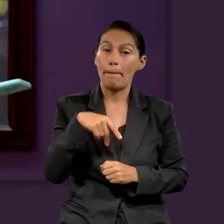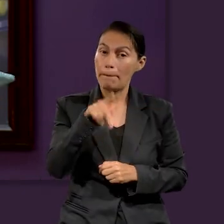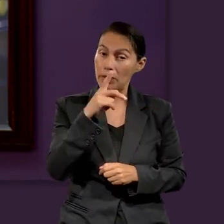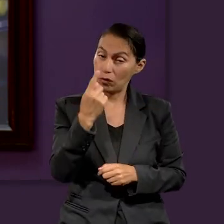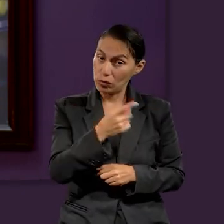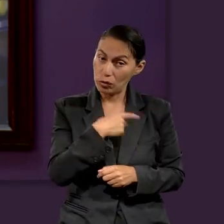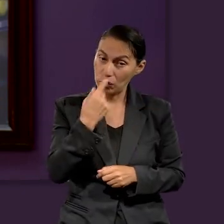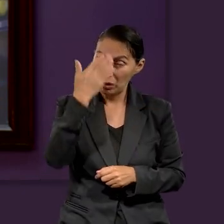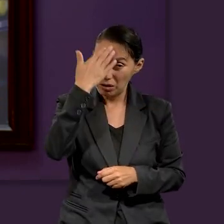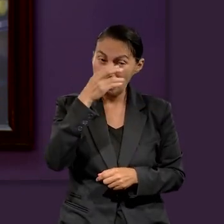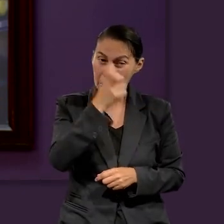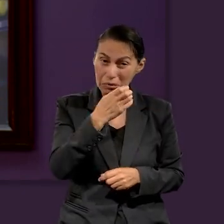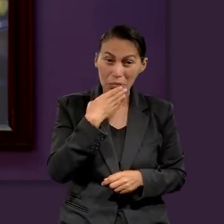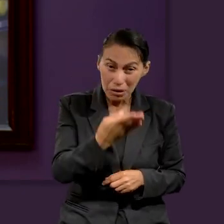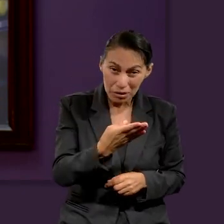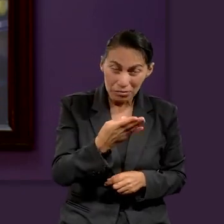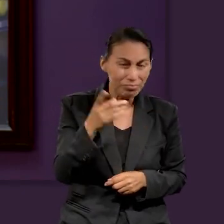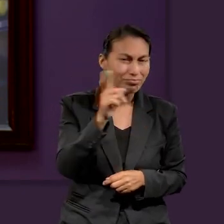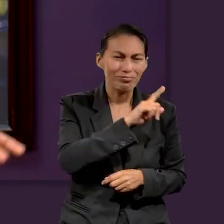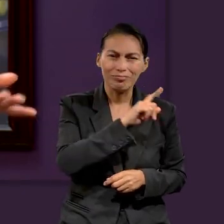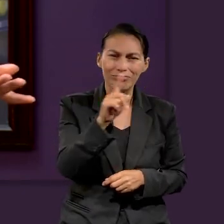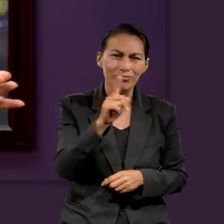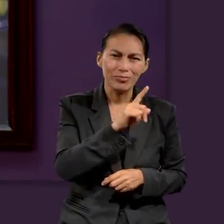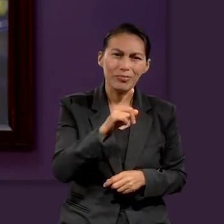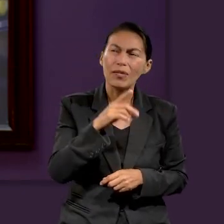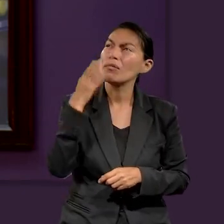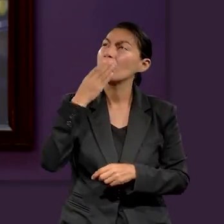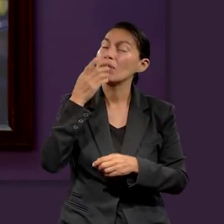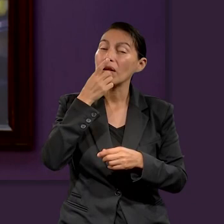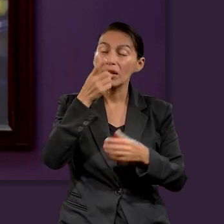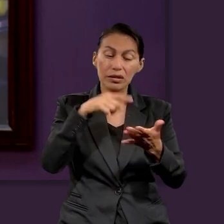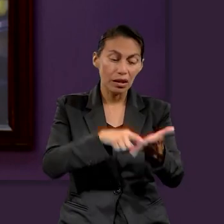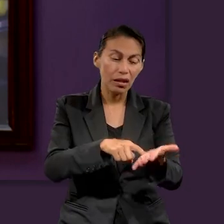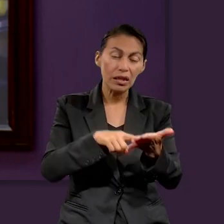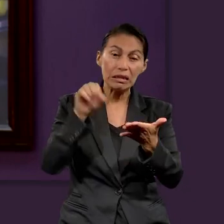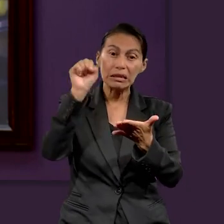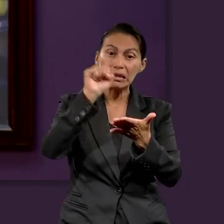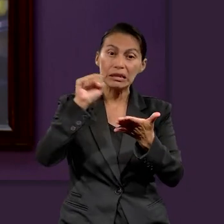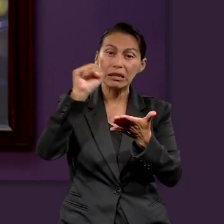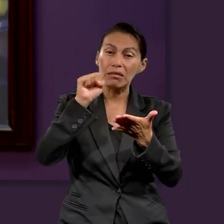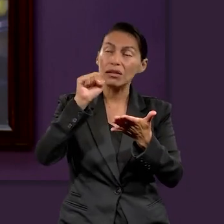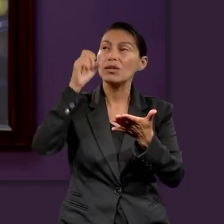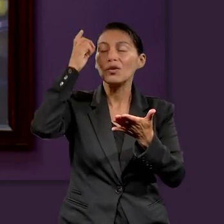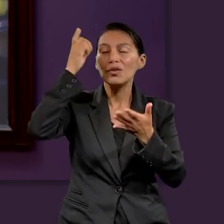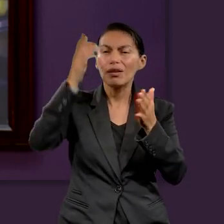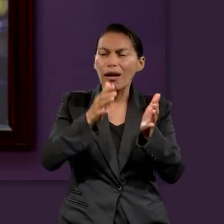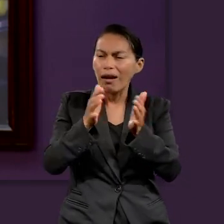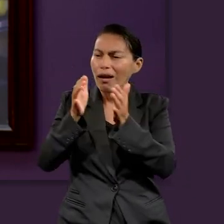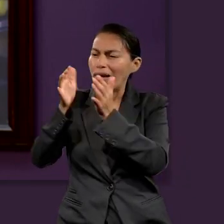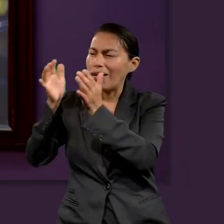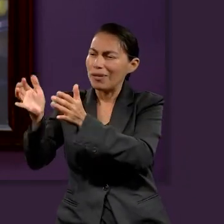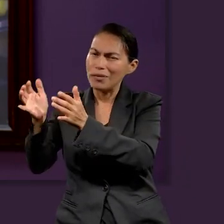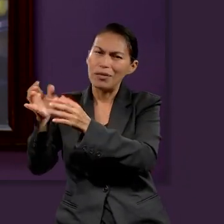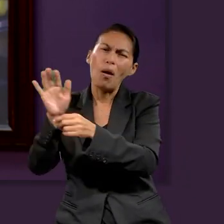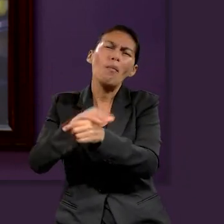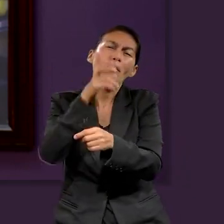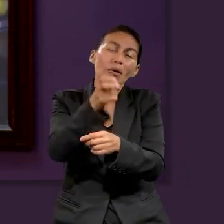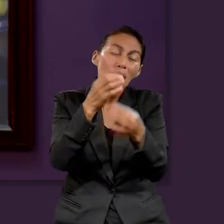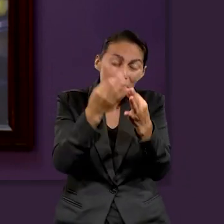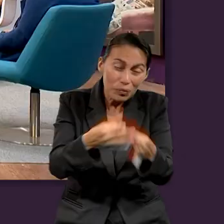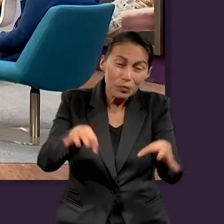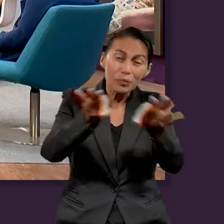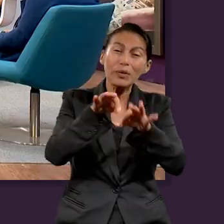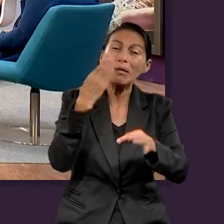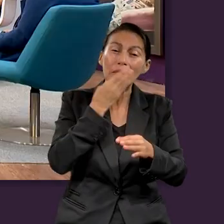creencia que el sábado, conforme a lo que nos dice Dios en la palabra, que de hecho por eso es muy importante estudiar la palabra de Dios,